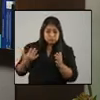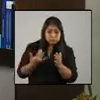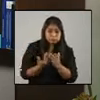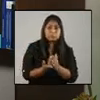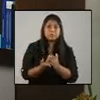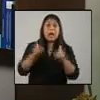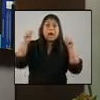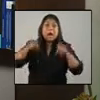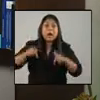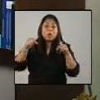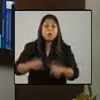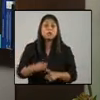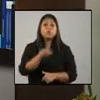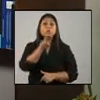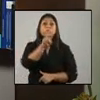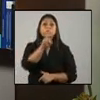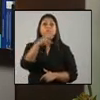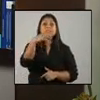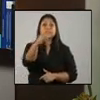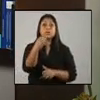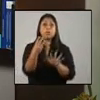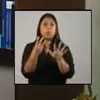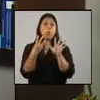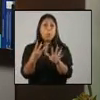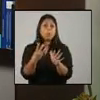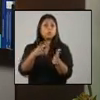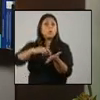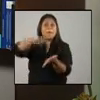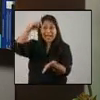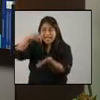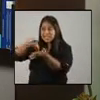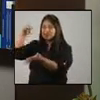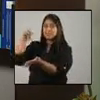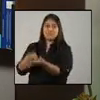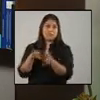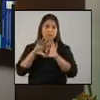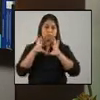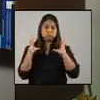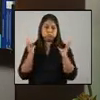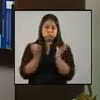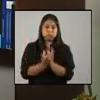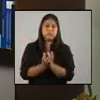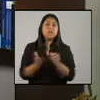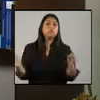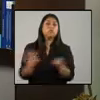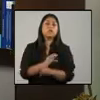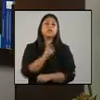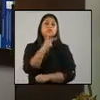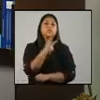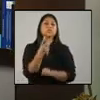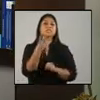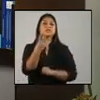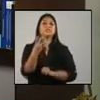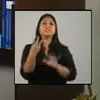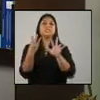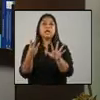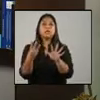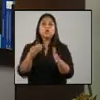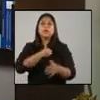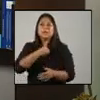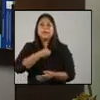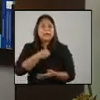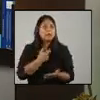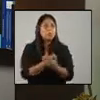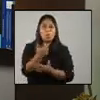208 países de 238 que integramos el mundo, que estamos peleando por